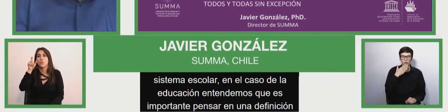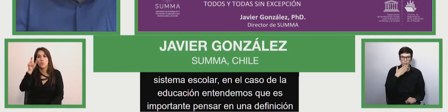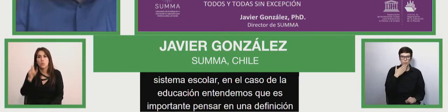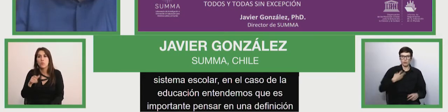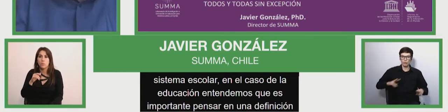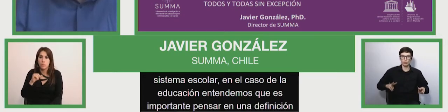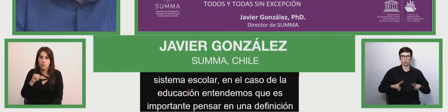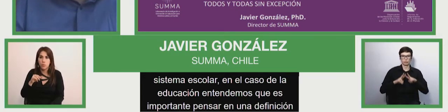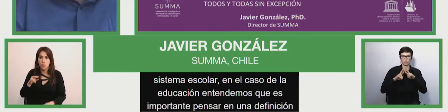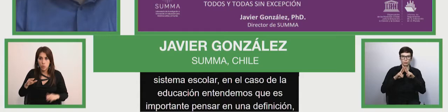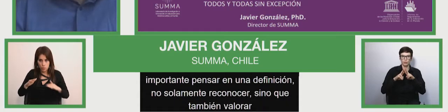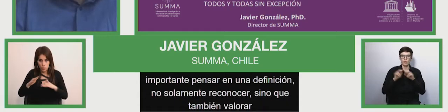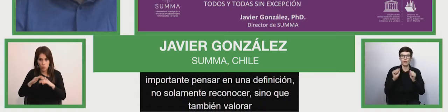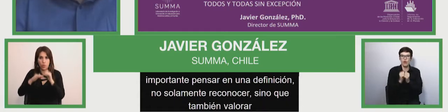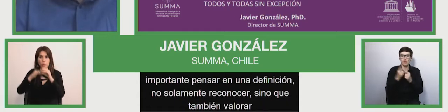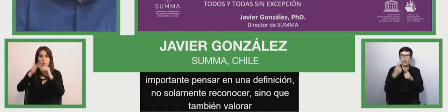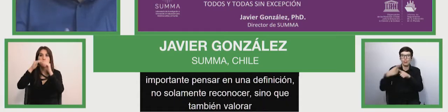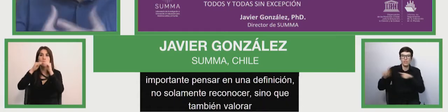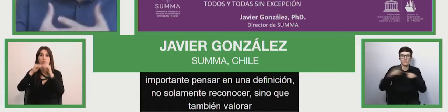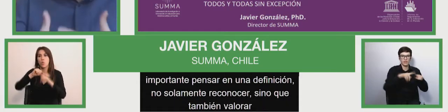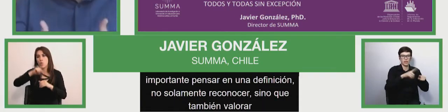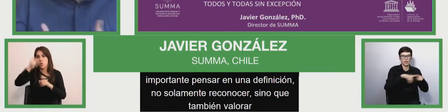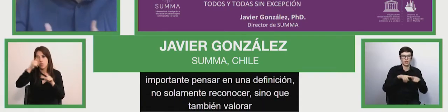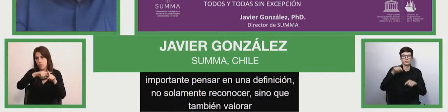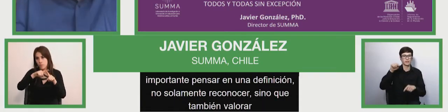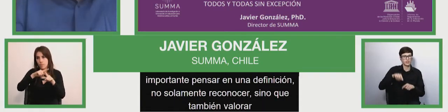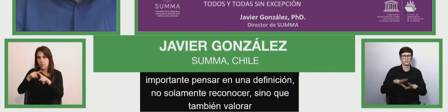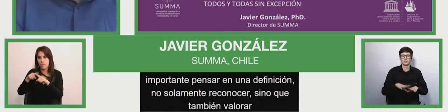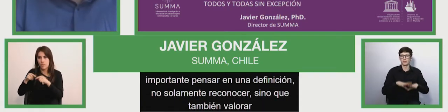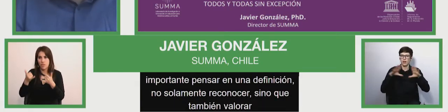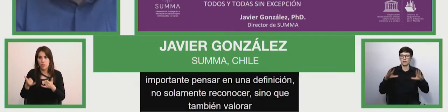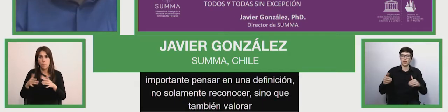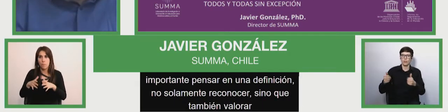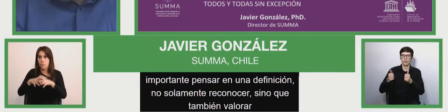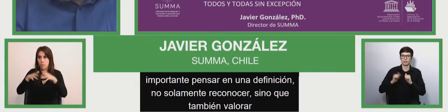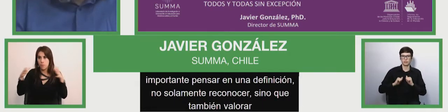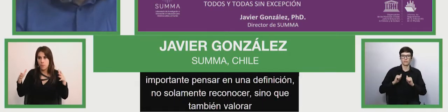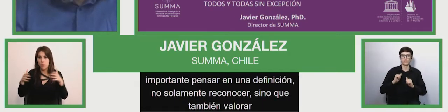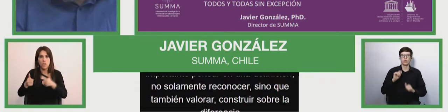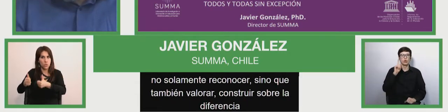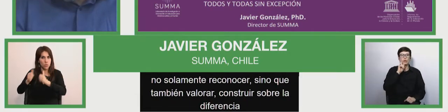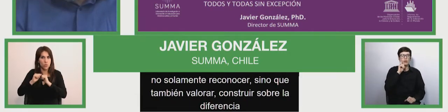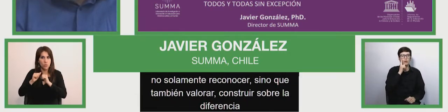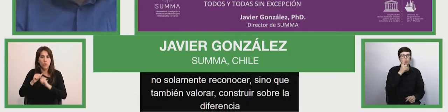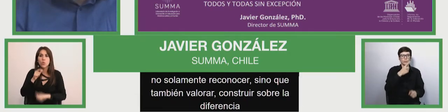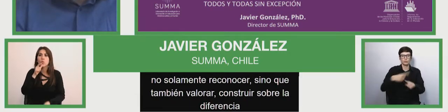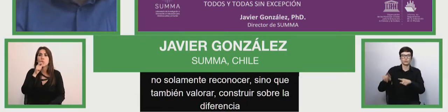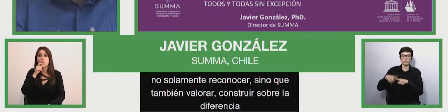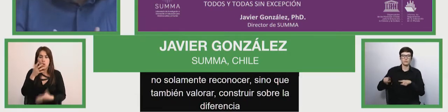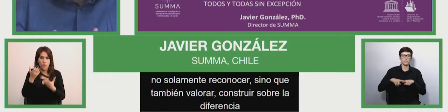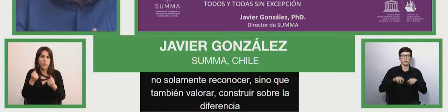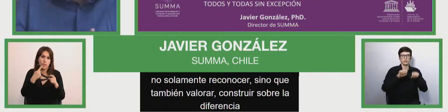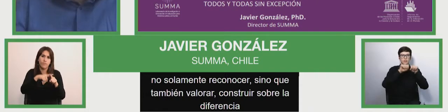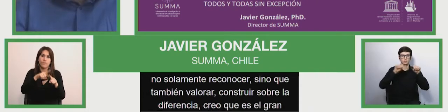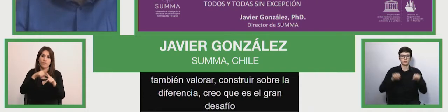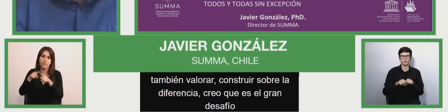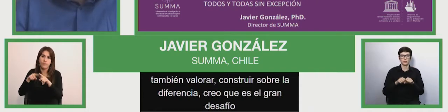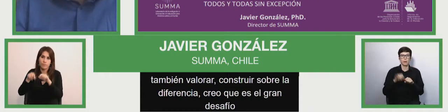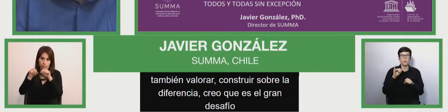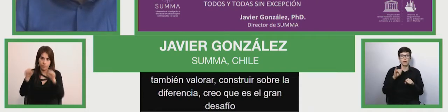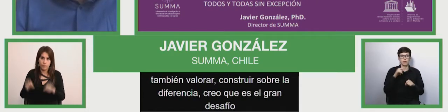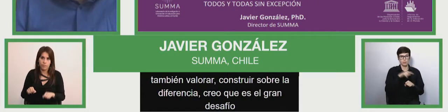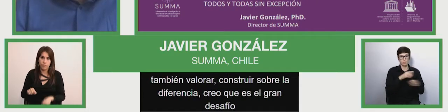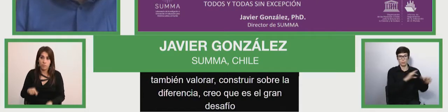construir sobre la diferencia. Creo que ese es el gran desafío que tienen todos nuestros sistemas y es por eso